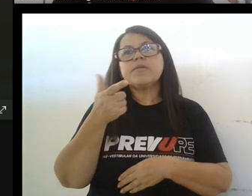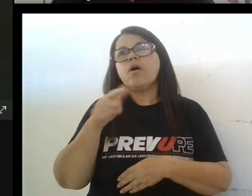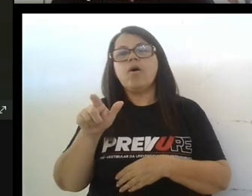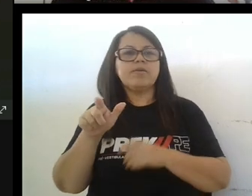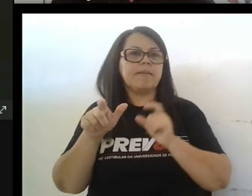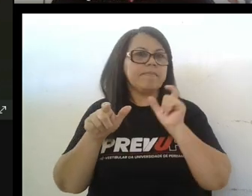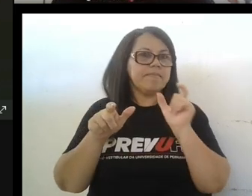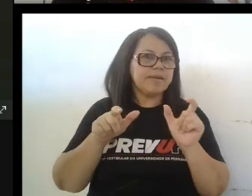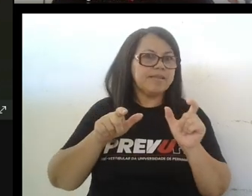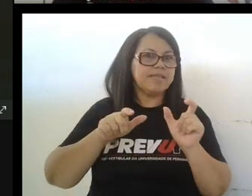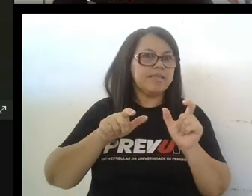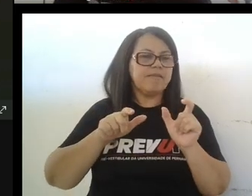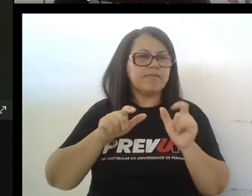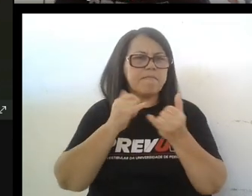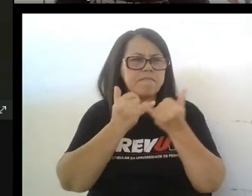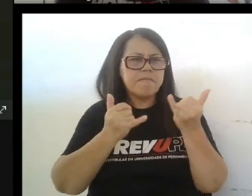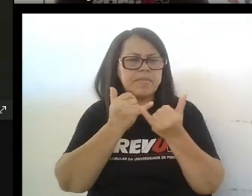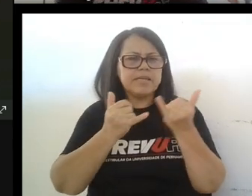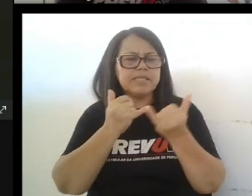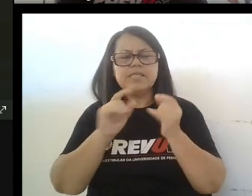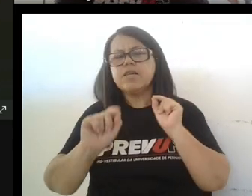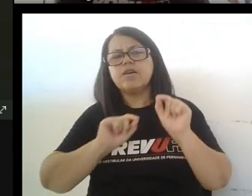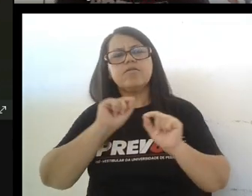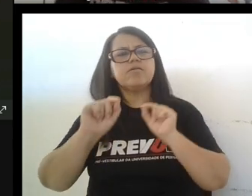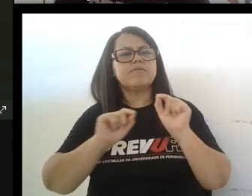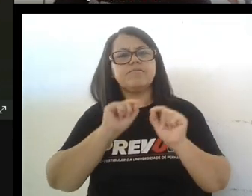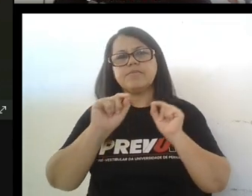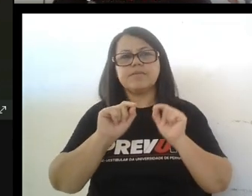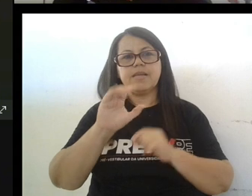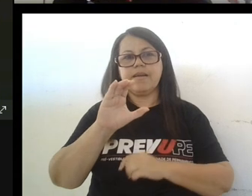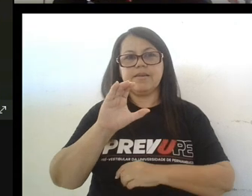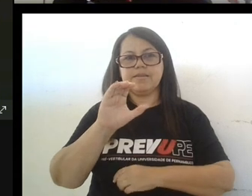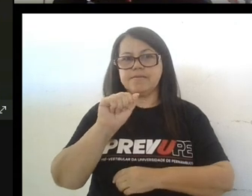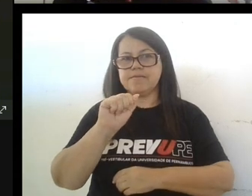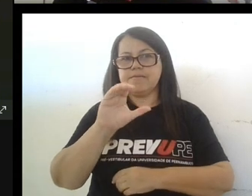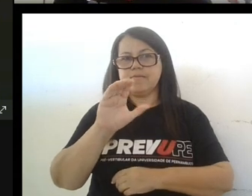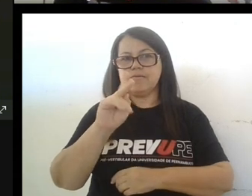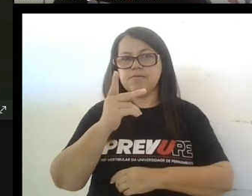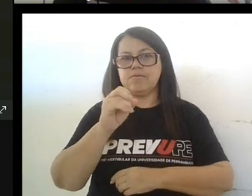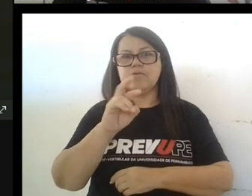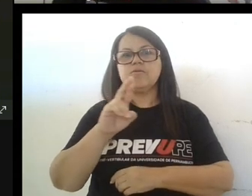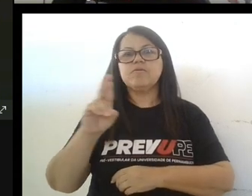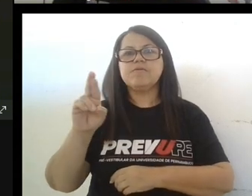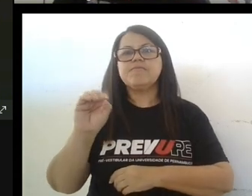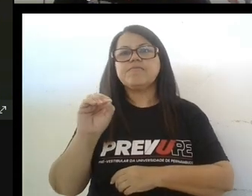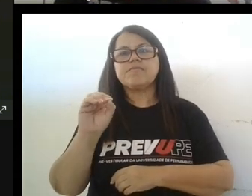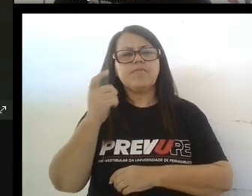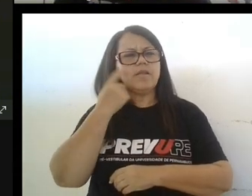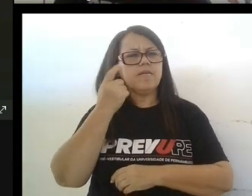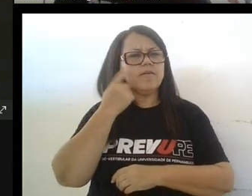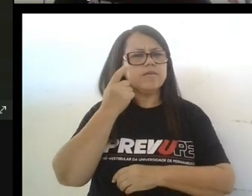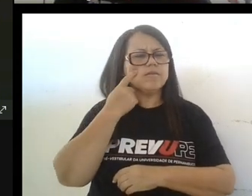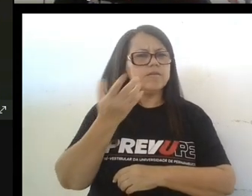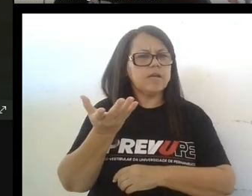heterosemántico que es la palabra cachorro cachorros entonces aquí